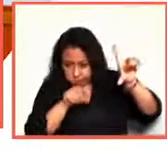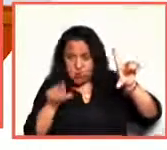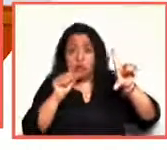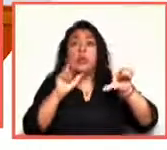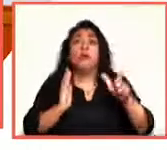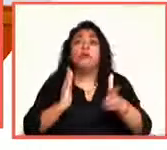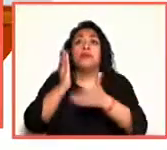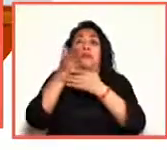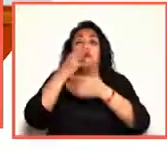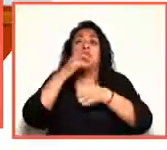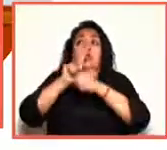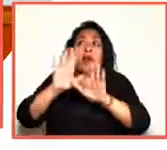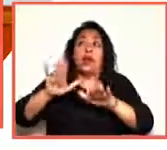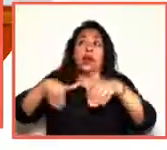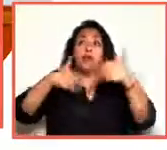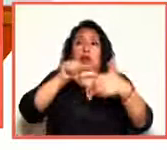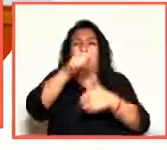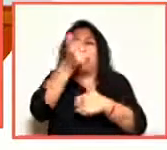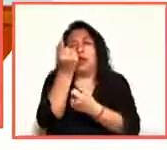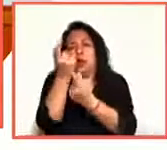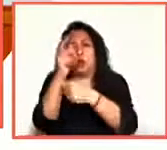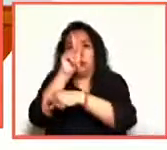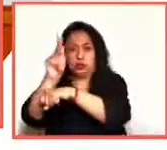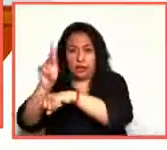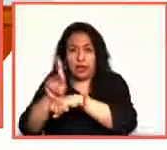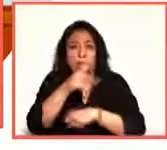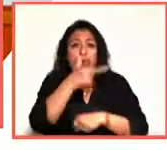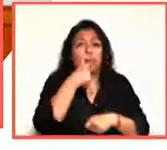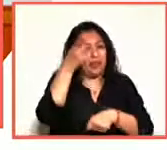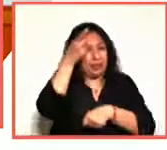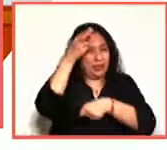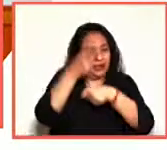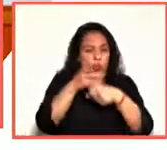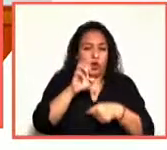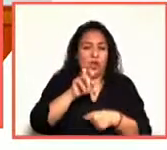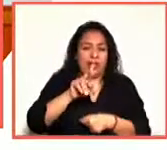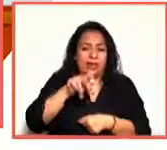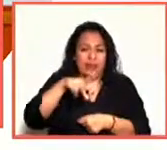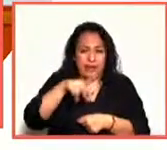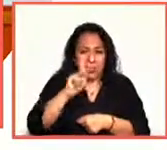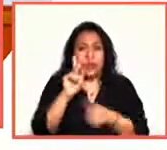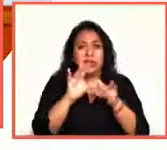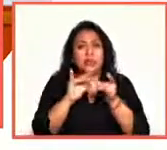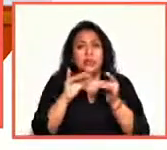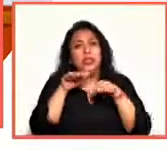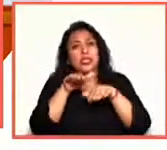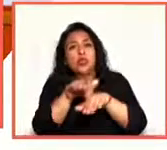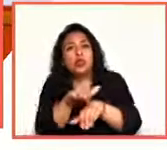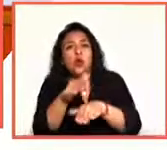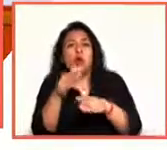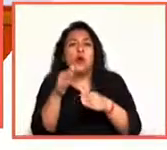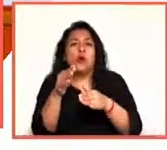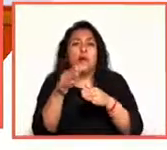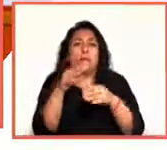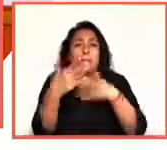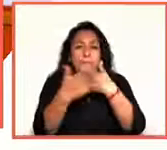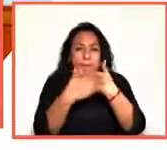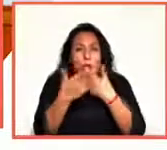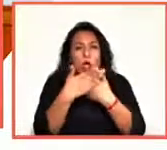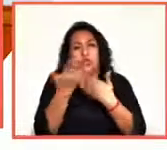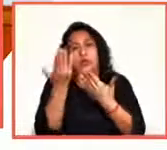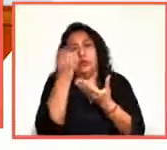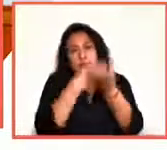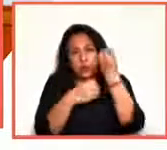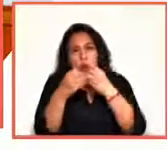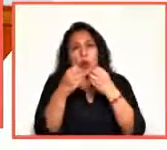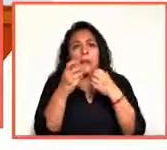festivales en el extranjero. Eric Barba, quien es director de la compañía, nos platica sobre los espectáculos que están preparando y que están ya presentando.